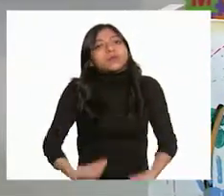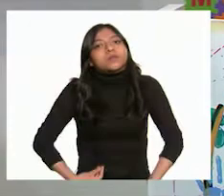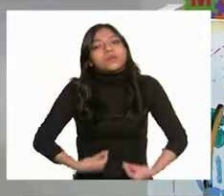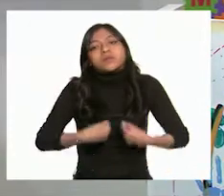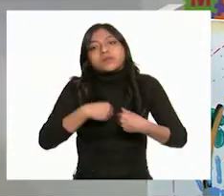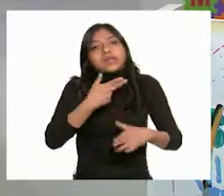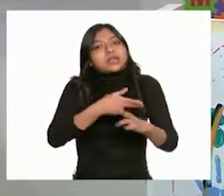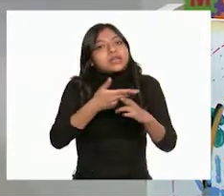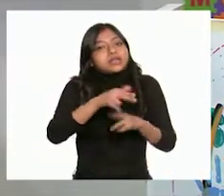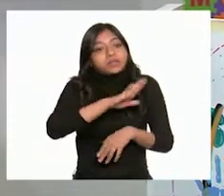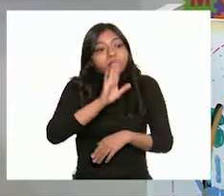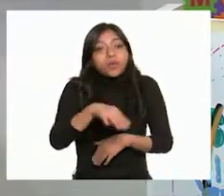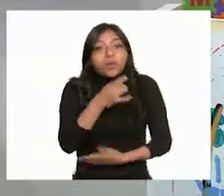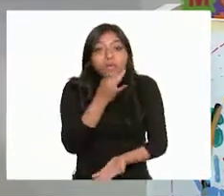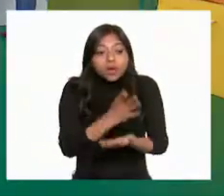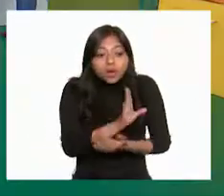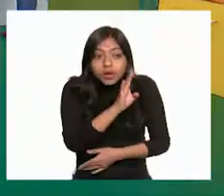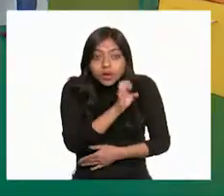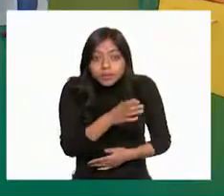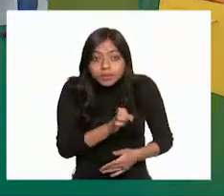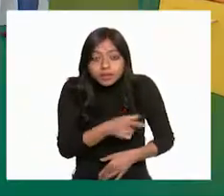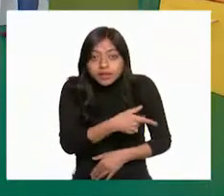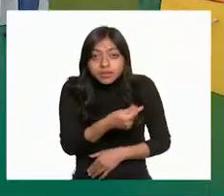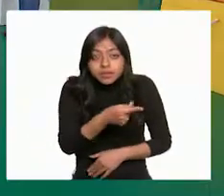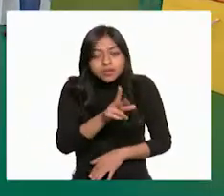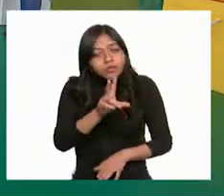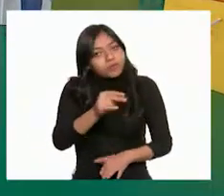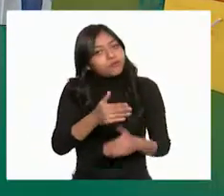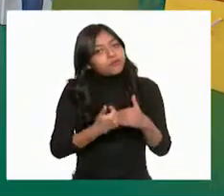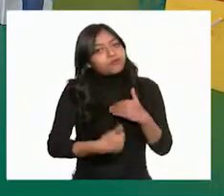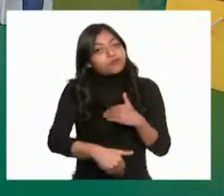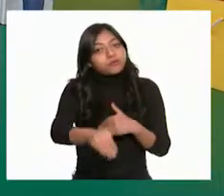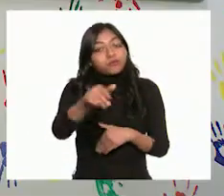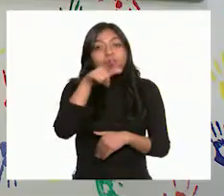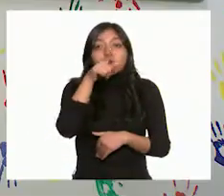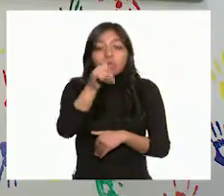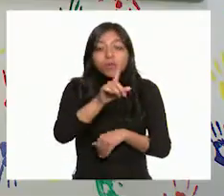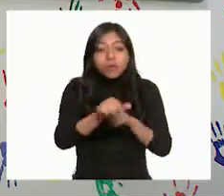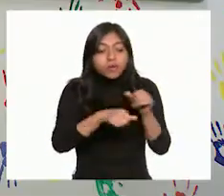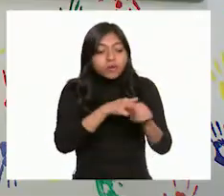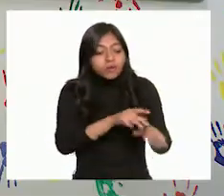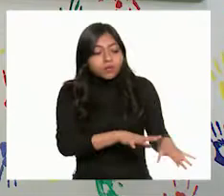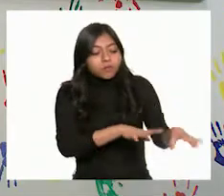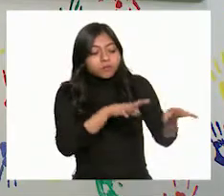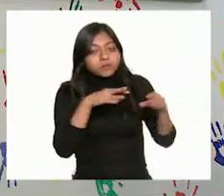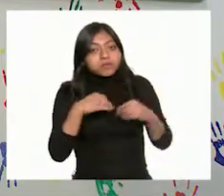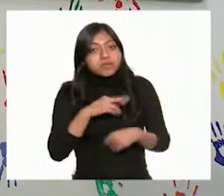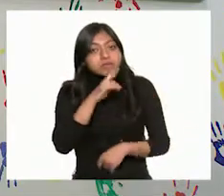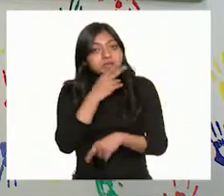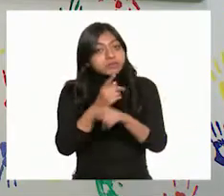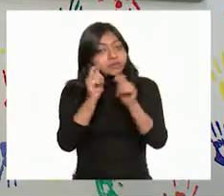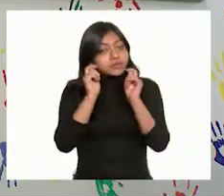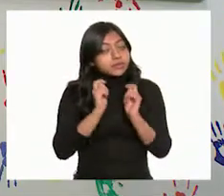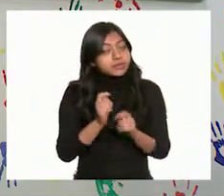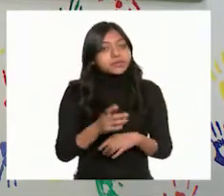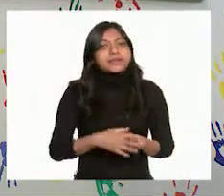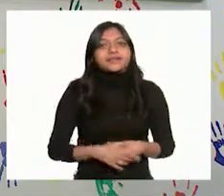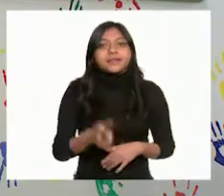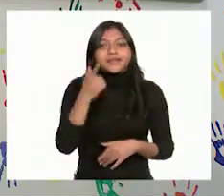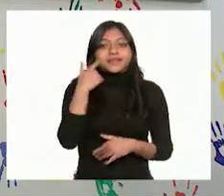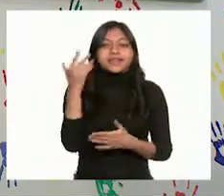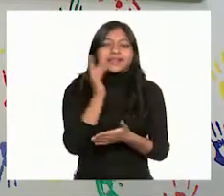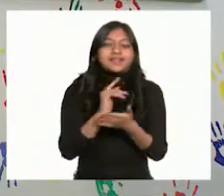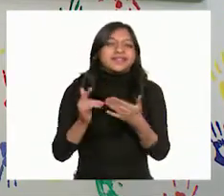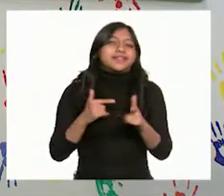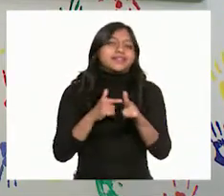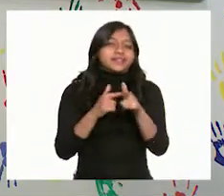sea, no solo cuando son cachorros. Muy buenas respuestas. Una mascota es una gran responsabilidad. Ahora continuemos con la lectura de nuestro libro.